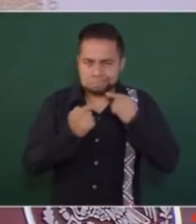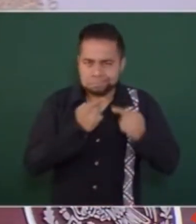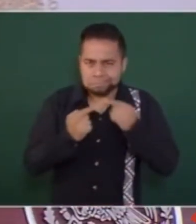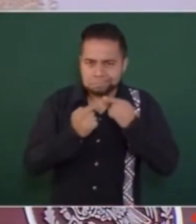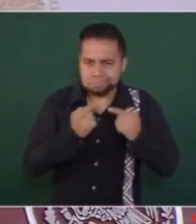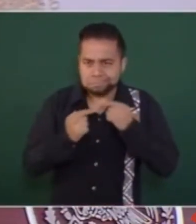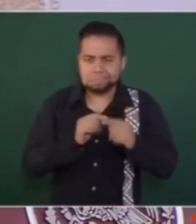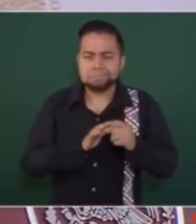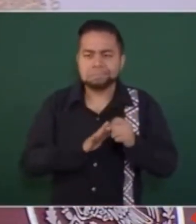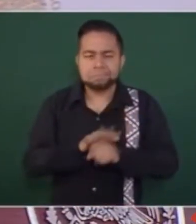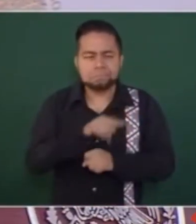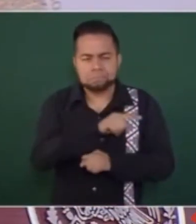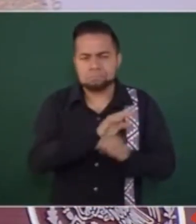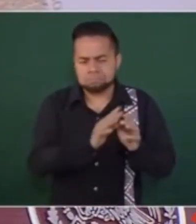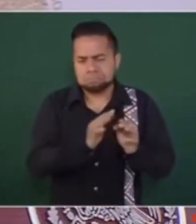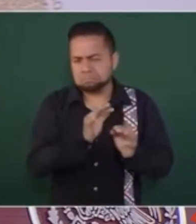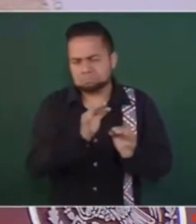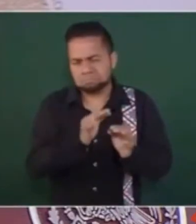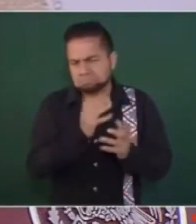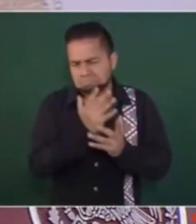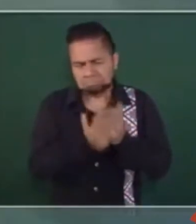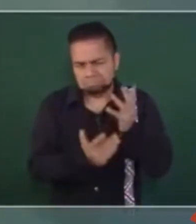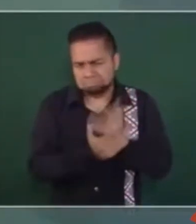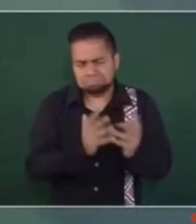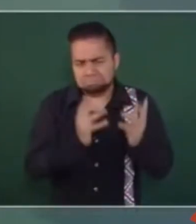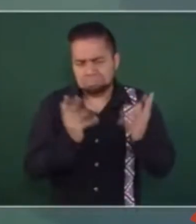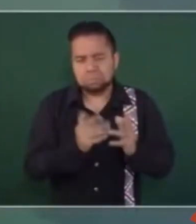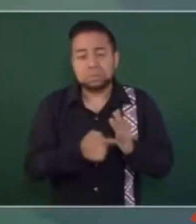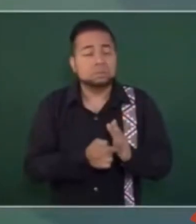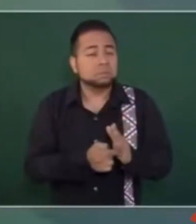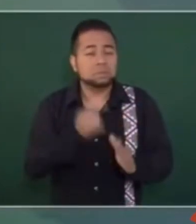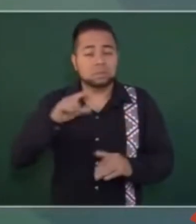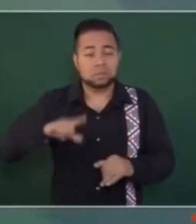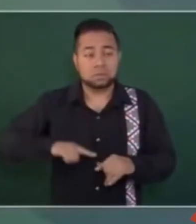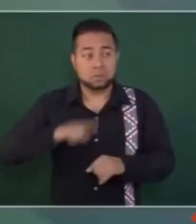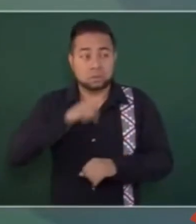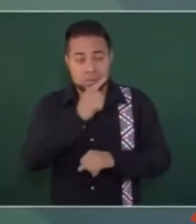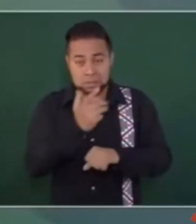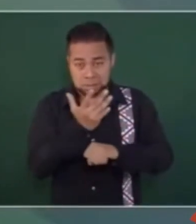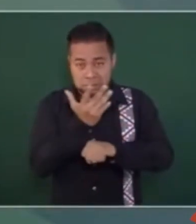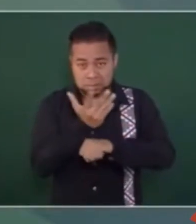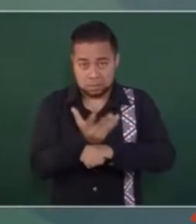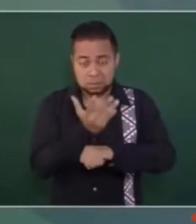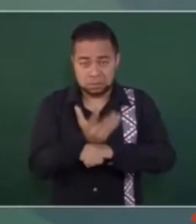llevando a cabo por primera vez el gobierno de Estados Unidos